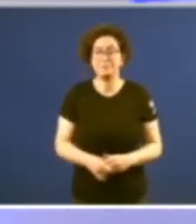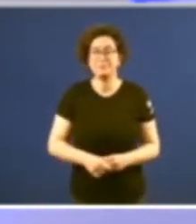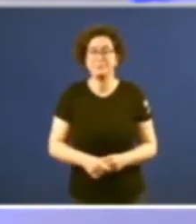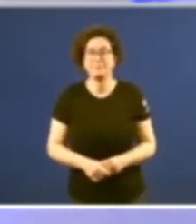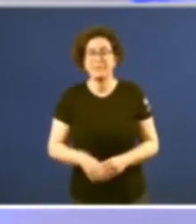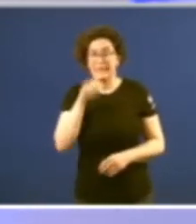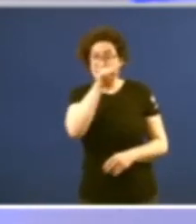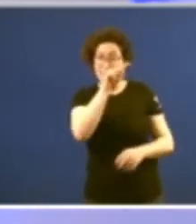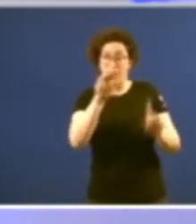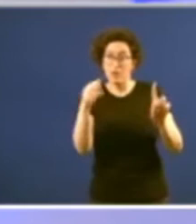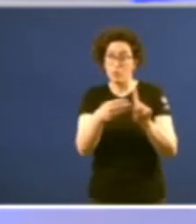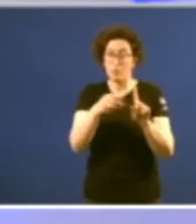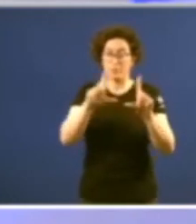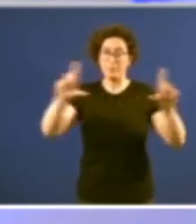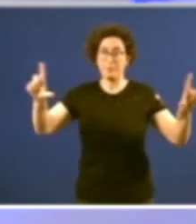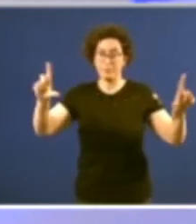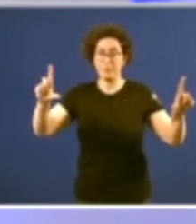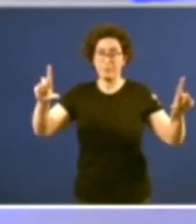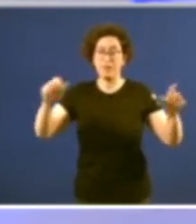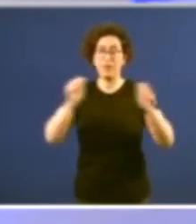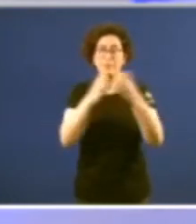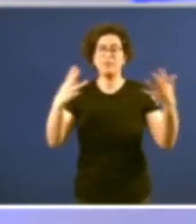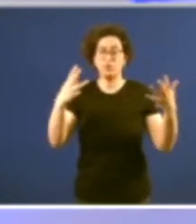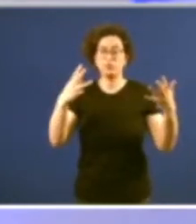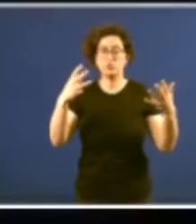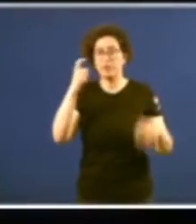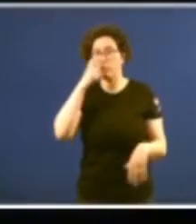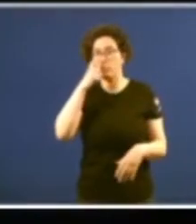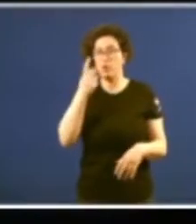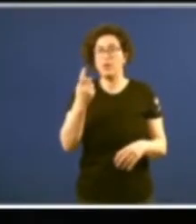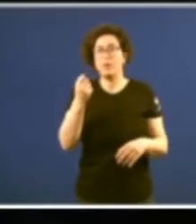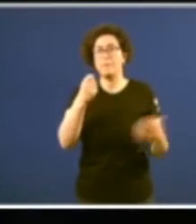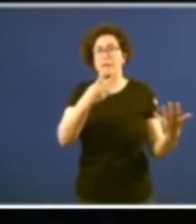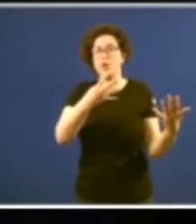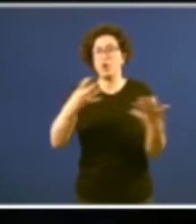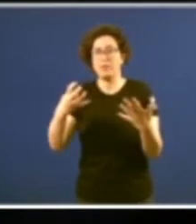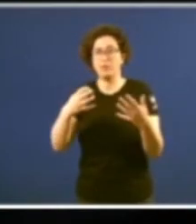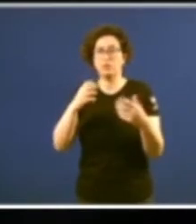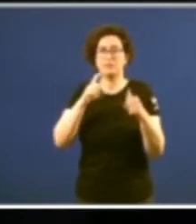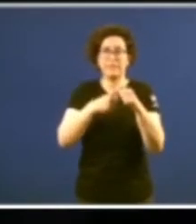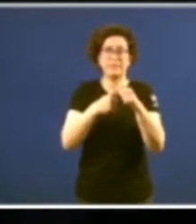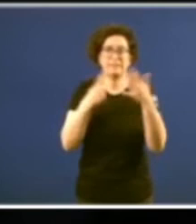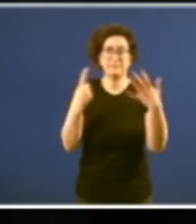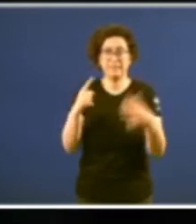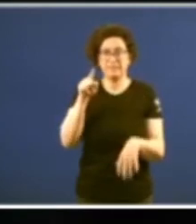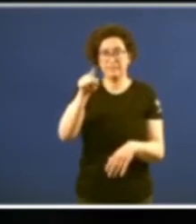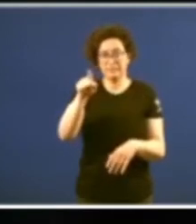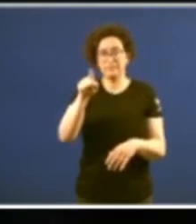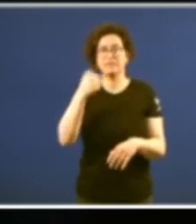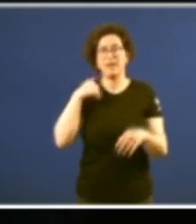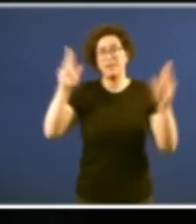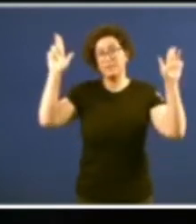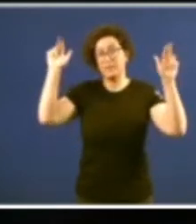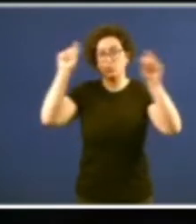esa página publicouse o 28 de xuño de 1936 e xa o título